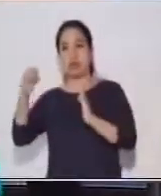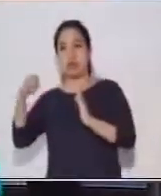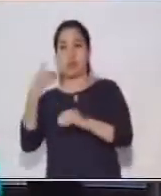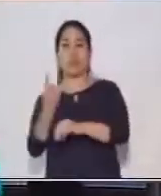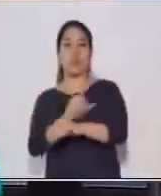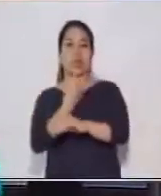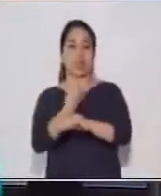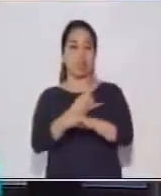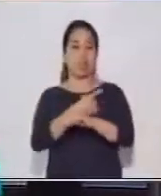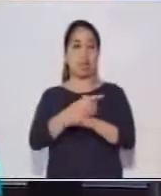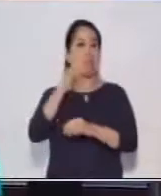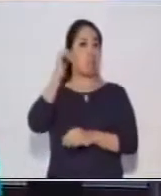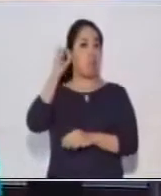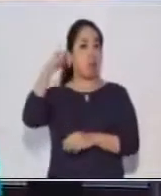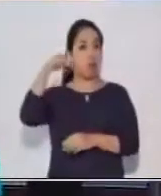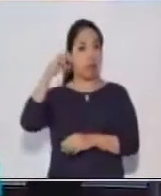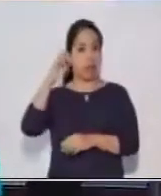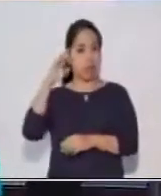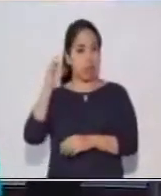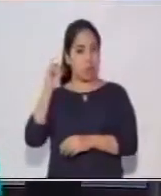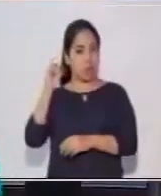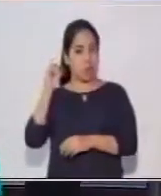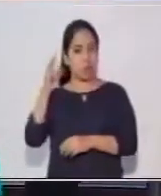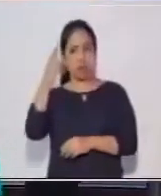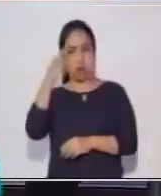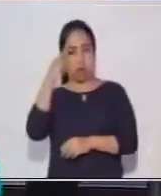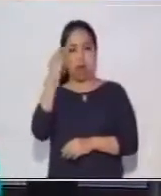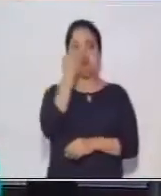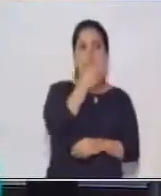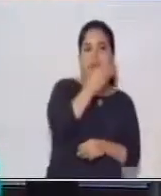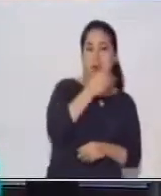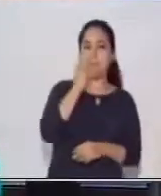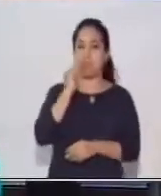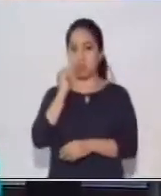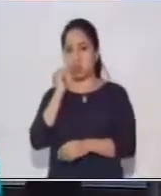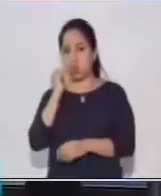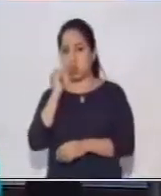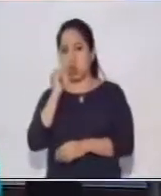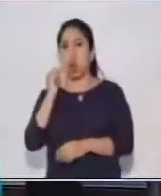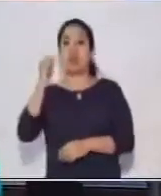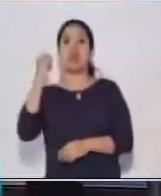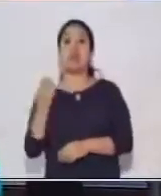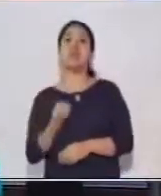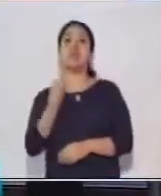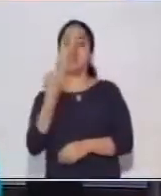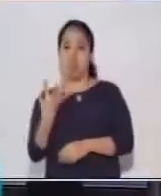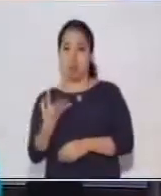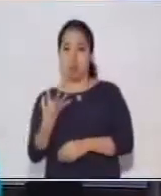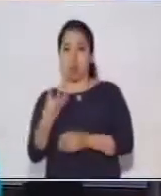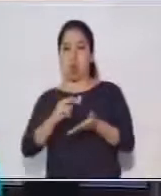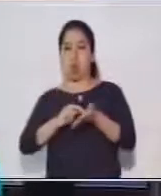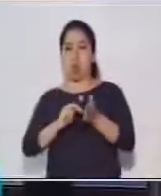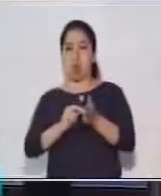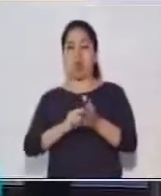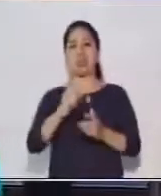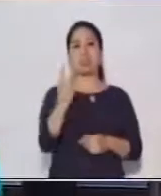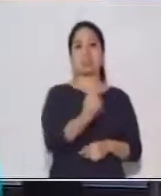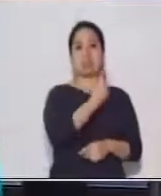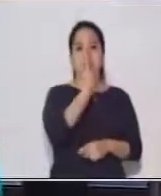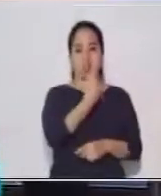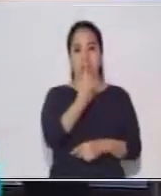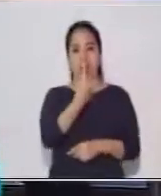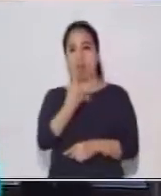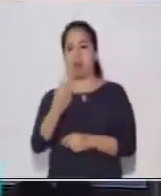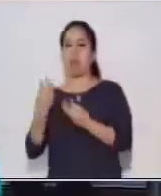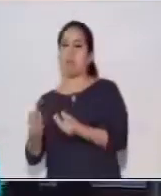género, que te recuerdas que era masculino o femenino, y número singular y plural. Muy bien, el